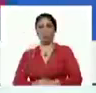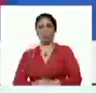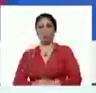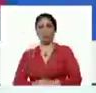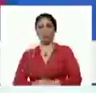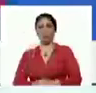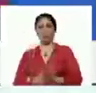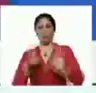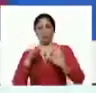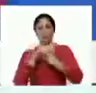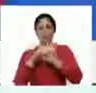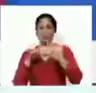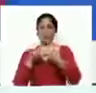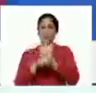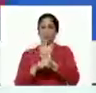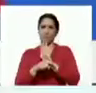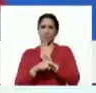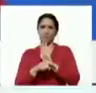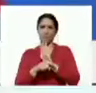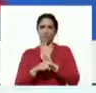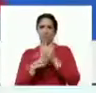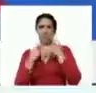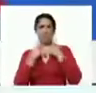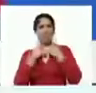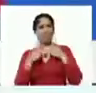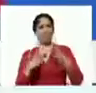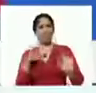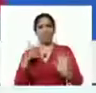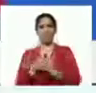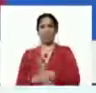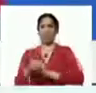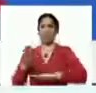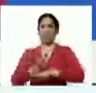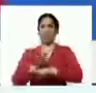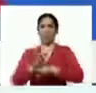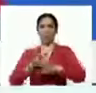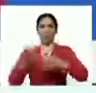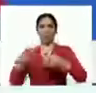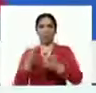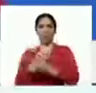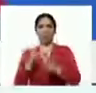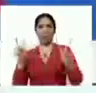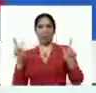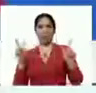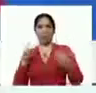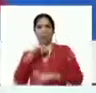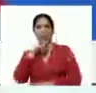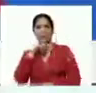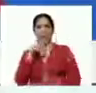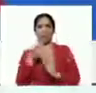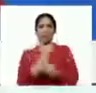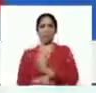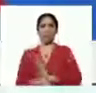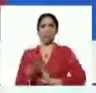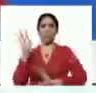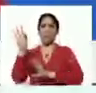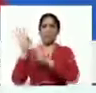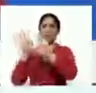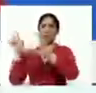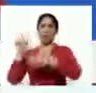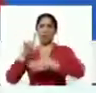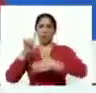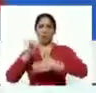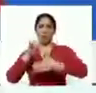muy, muy perdidos sobre la economía neoliberal que hablan sobre los países de América